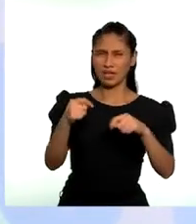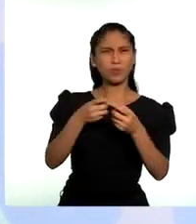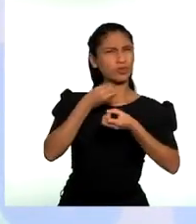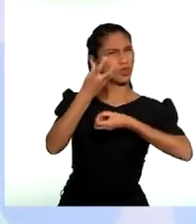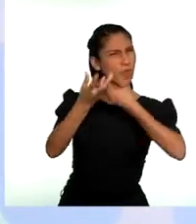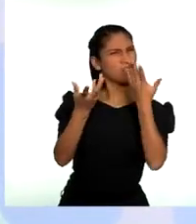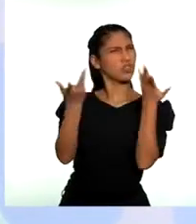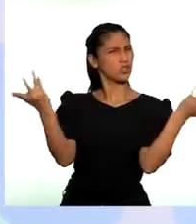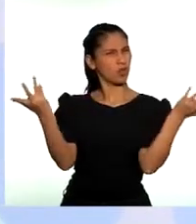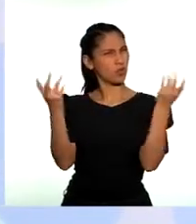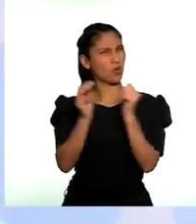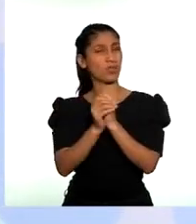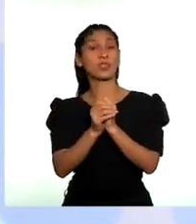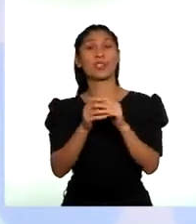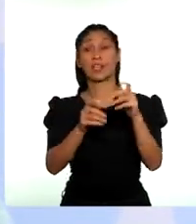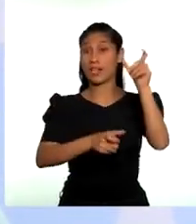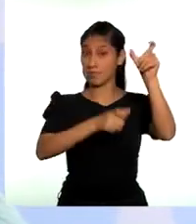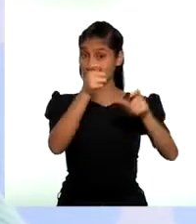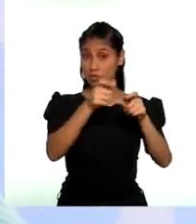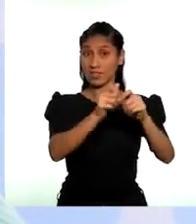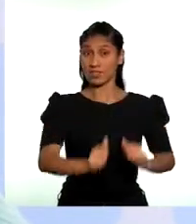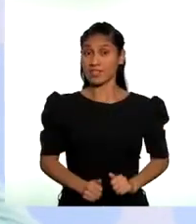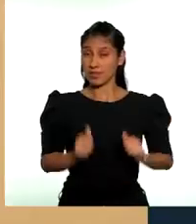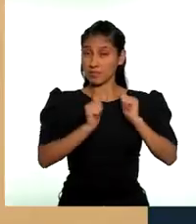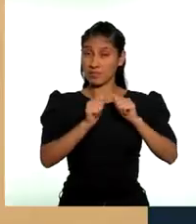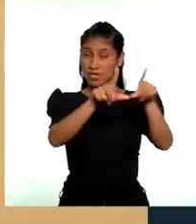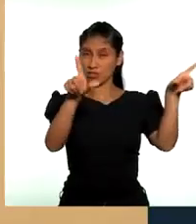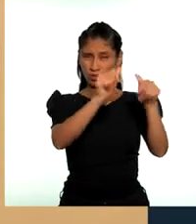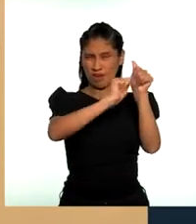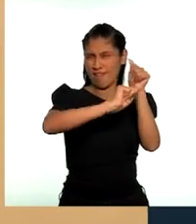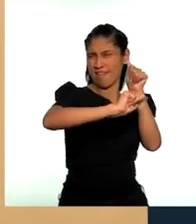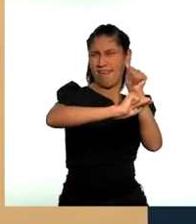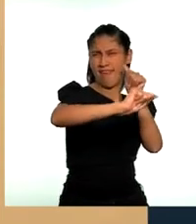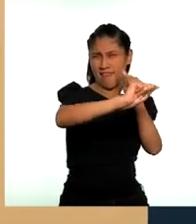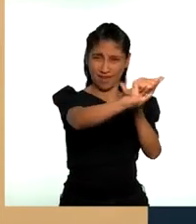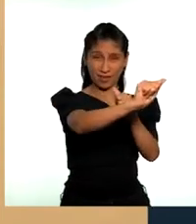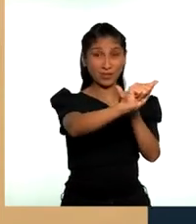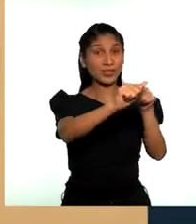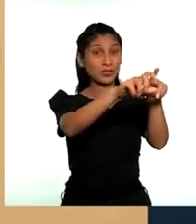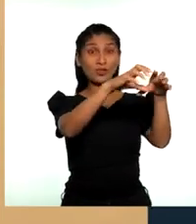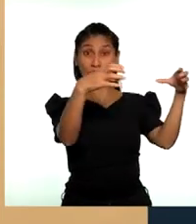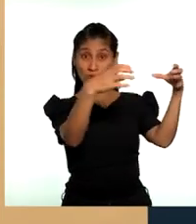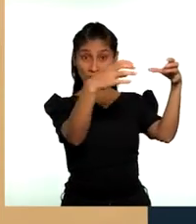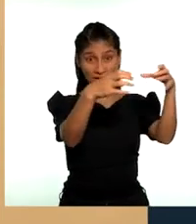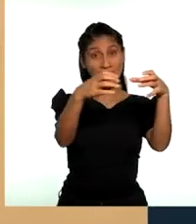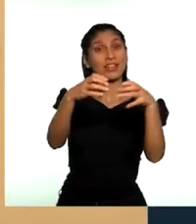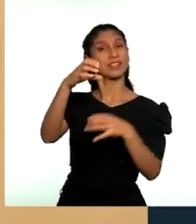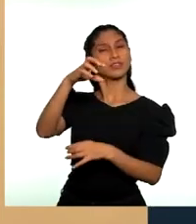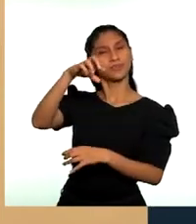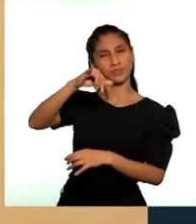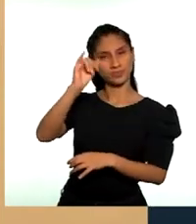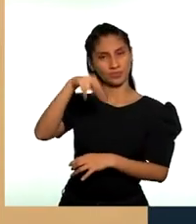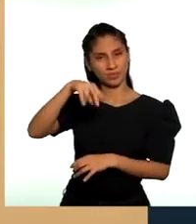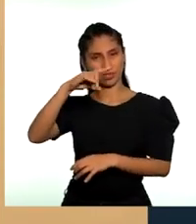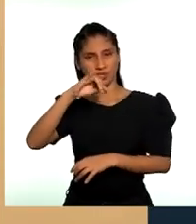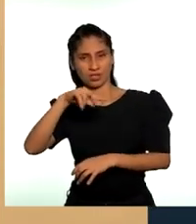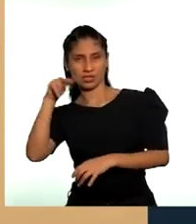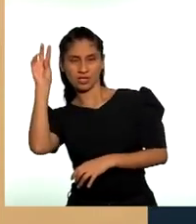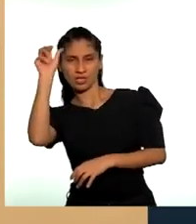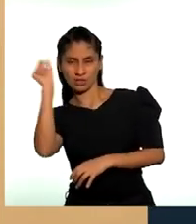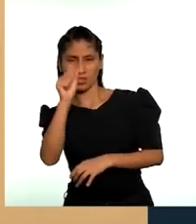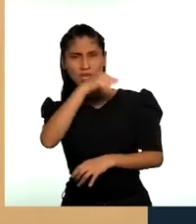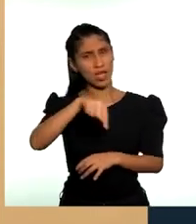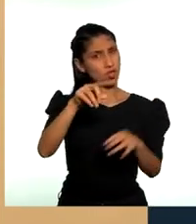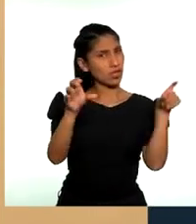participación política de los pueblos indígenas u originarios. Y antes de empezar, ¿recuerdas bien la definición